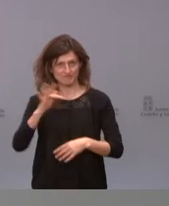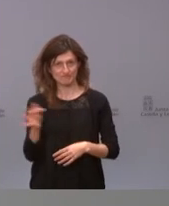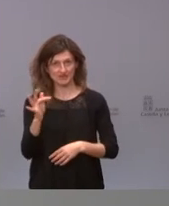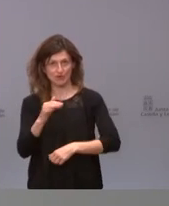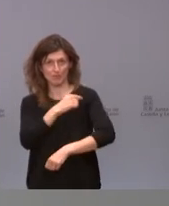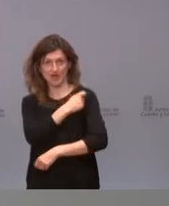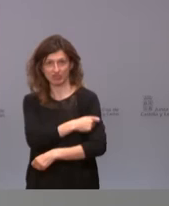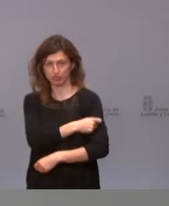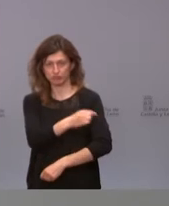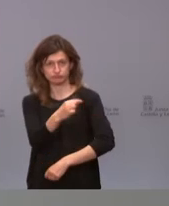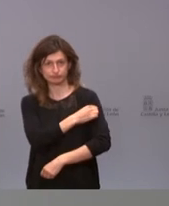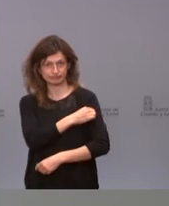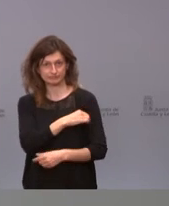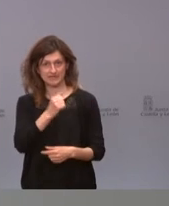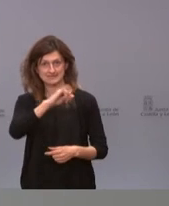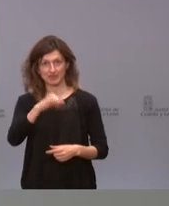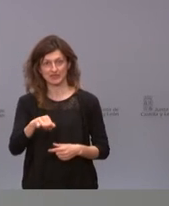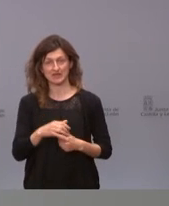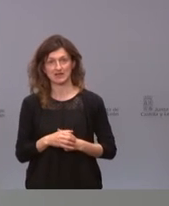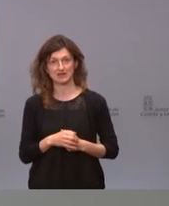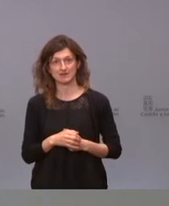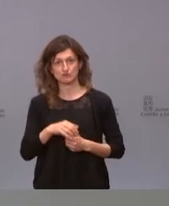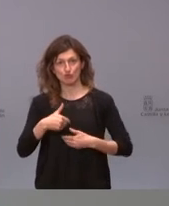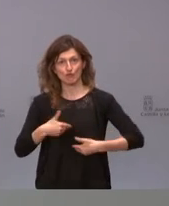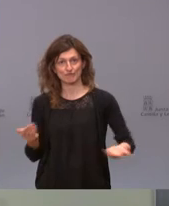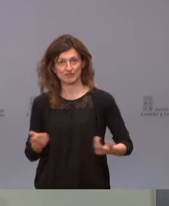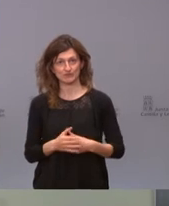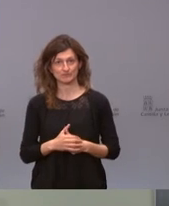brazo y me vacunaré con AstraZeneca de la cual me fío mucho